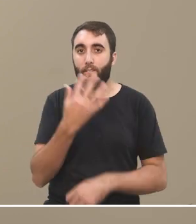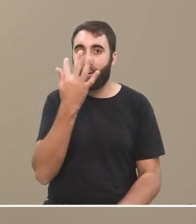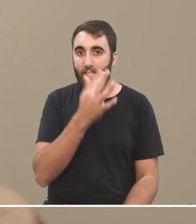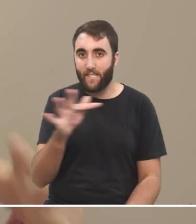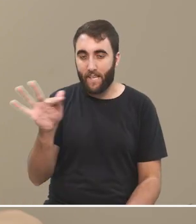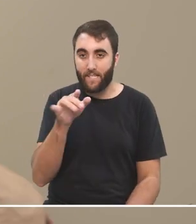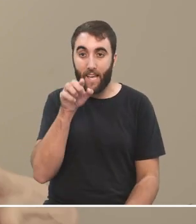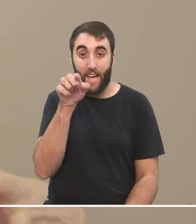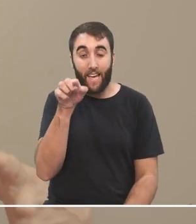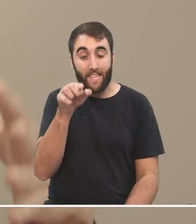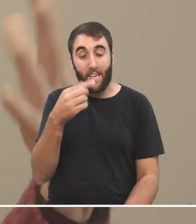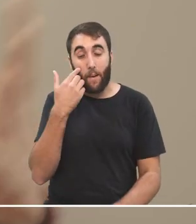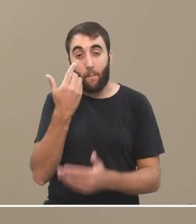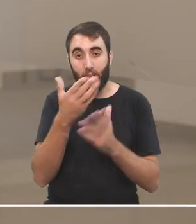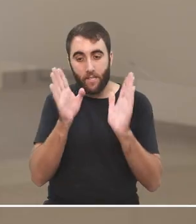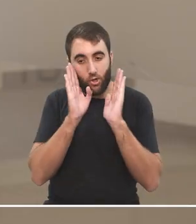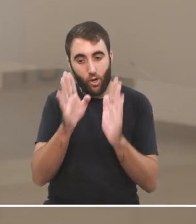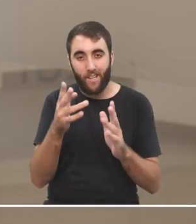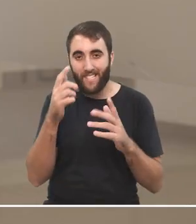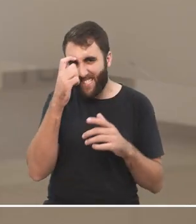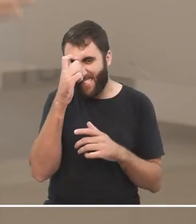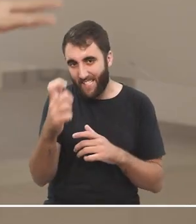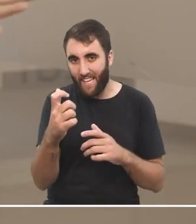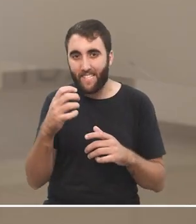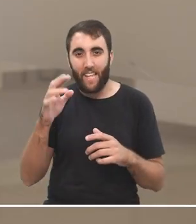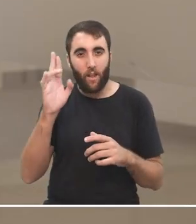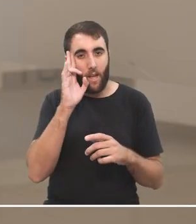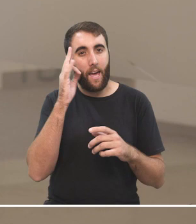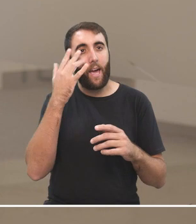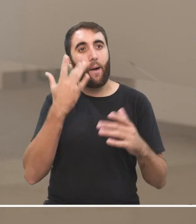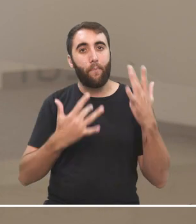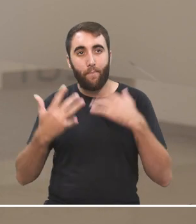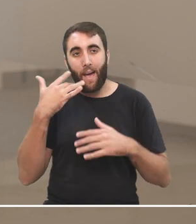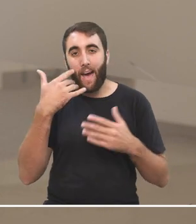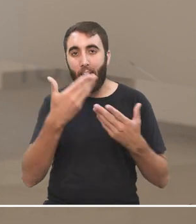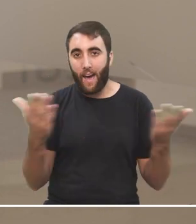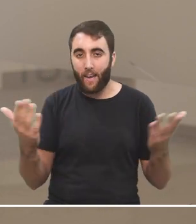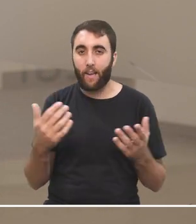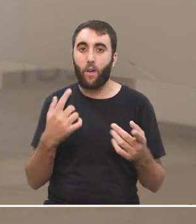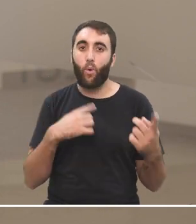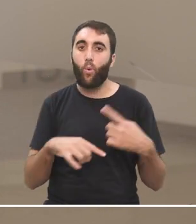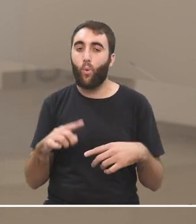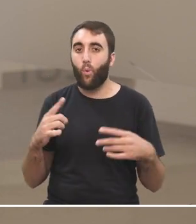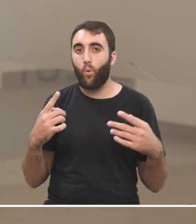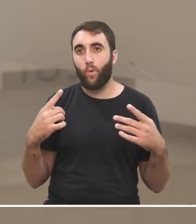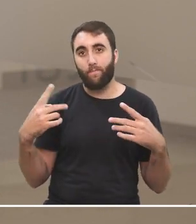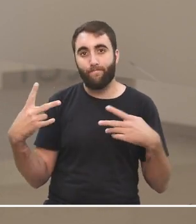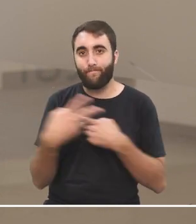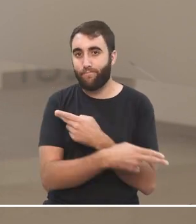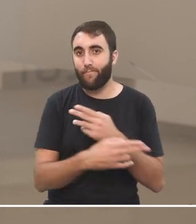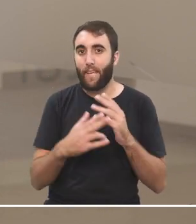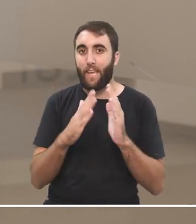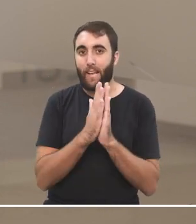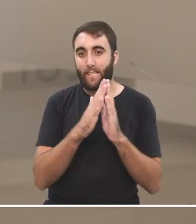foco en la ciencia la racionalidad la ilustración y un corte con la iglesia con